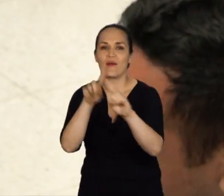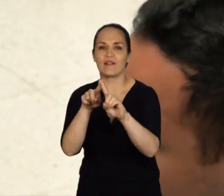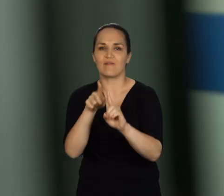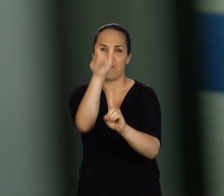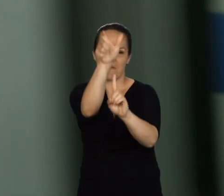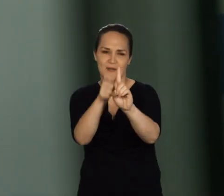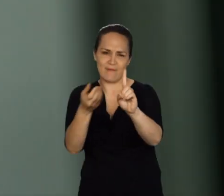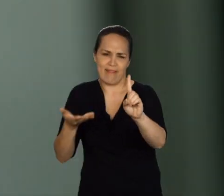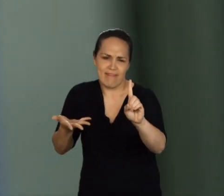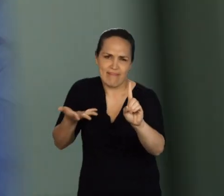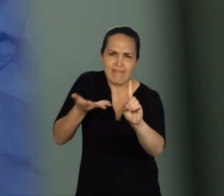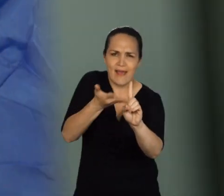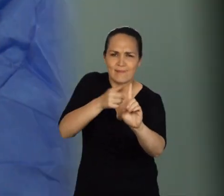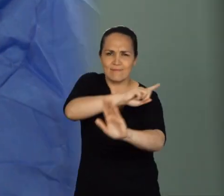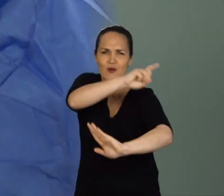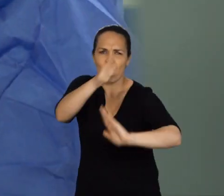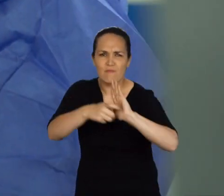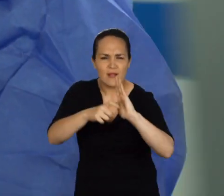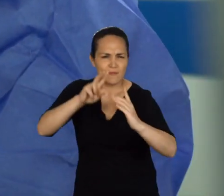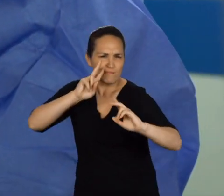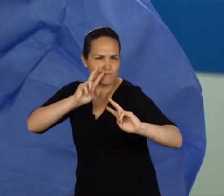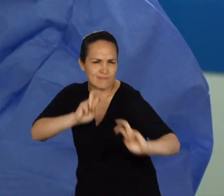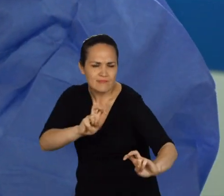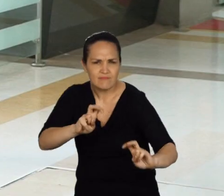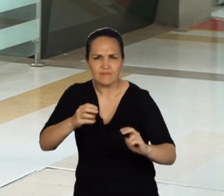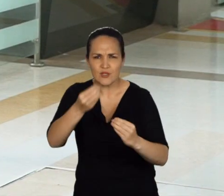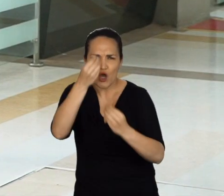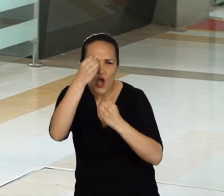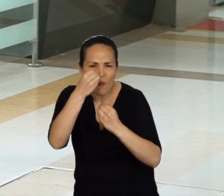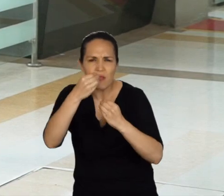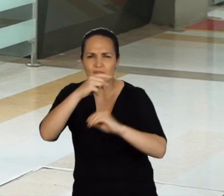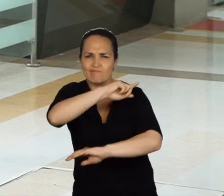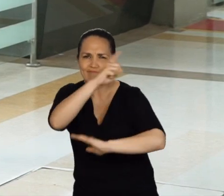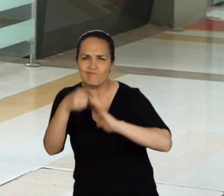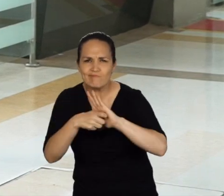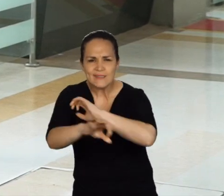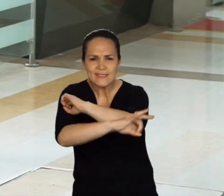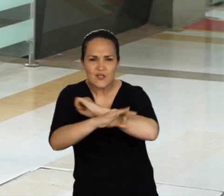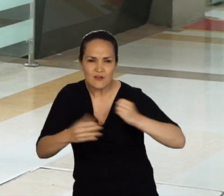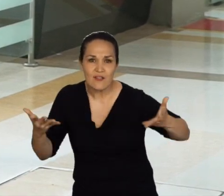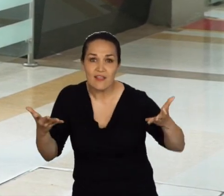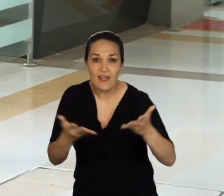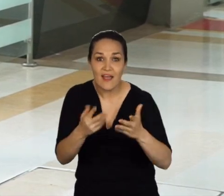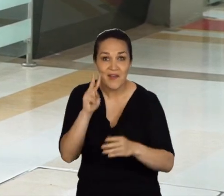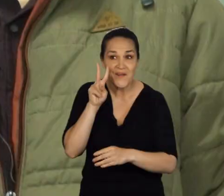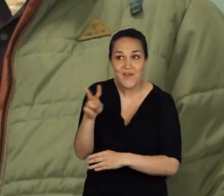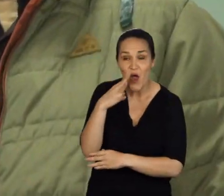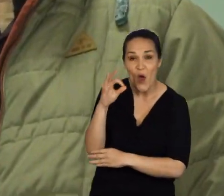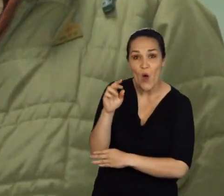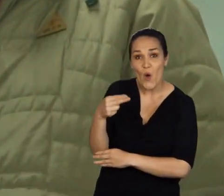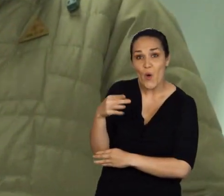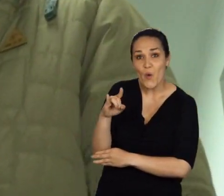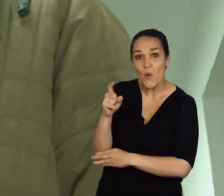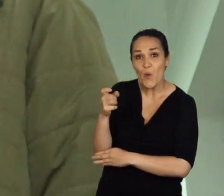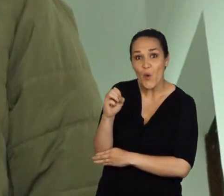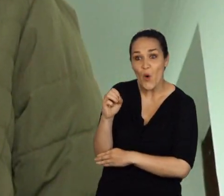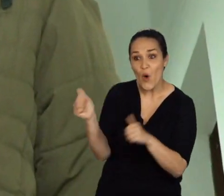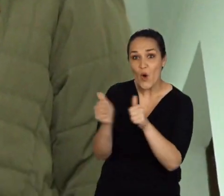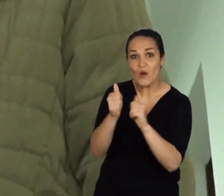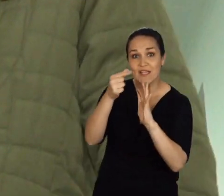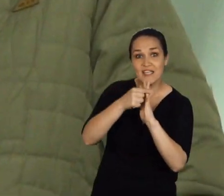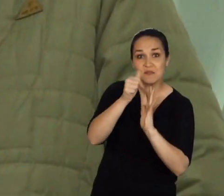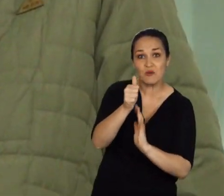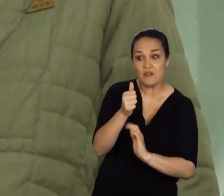un solo objetivo, brindar soporte médico, científico, psicológico y nutricional, ya que como vimos a través de la historia de Hugo y su esposa,